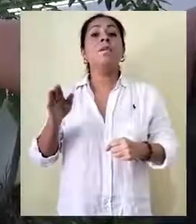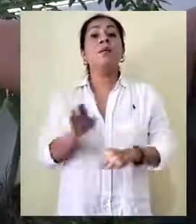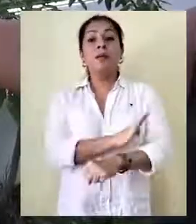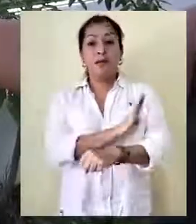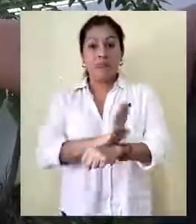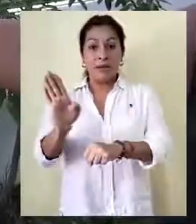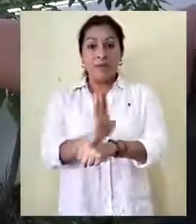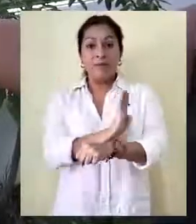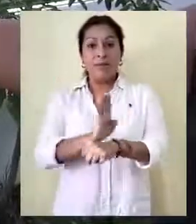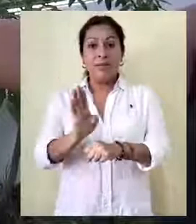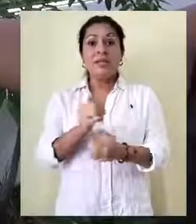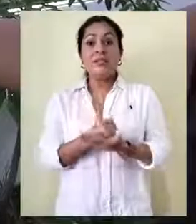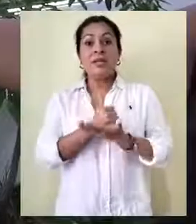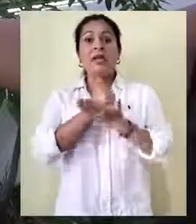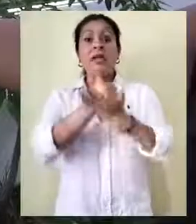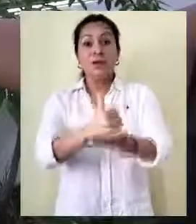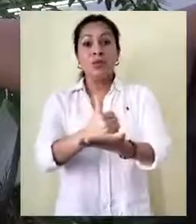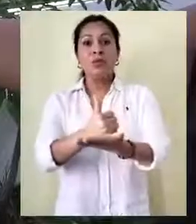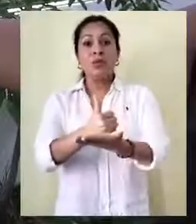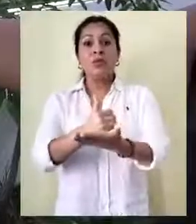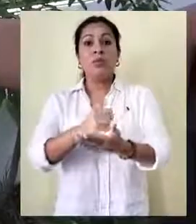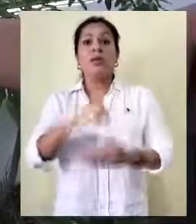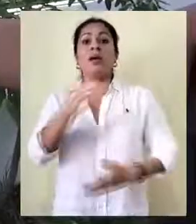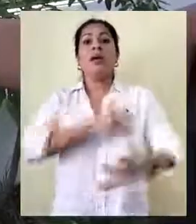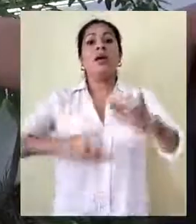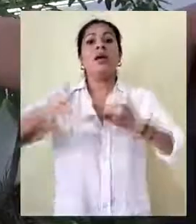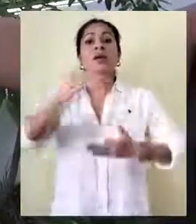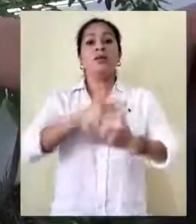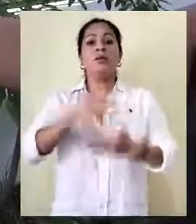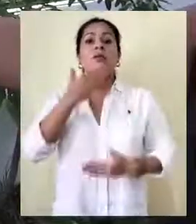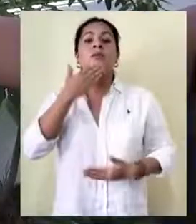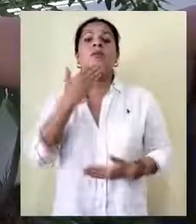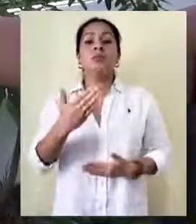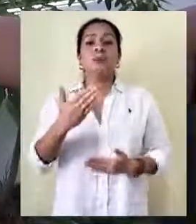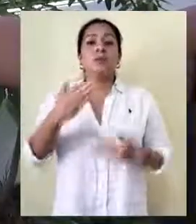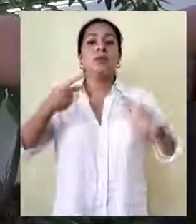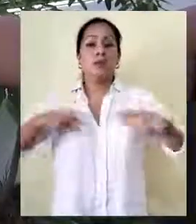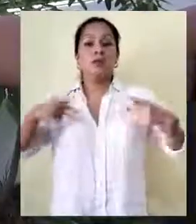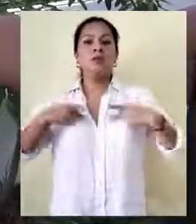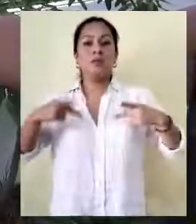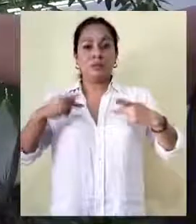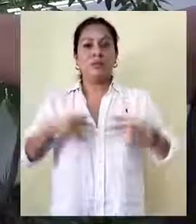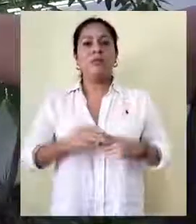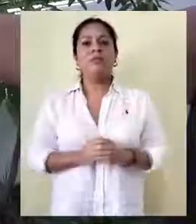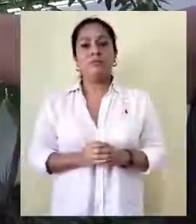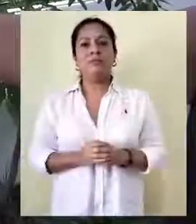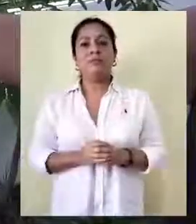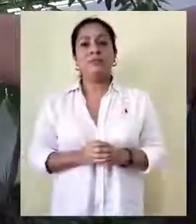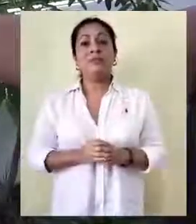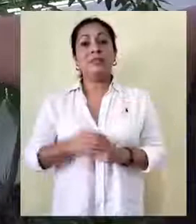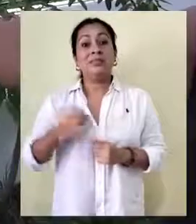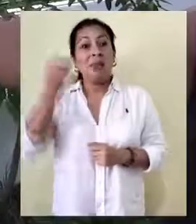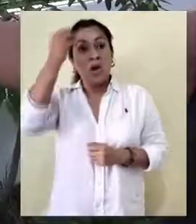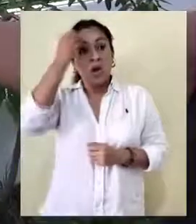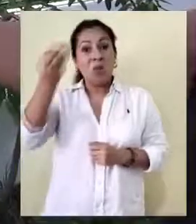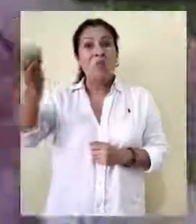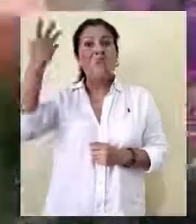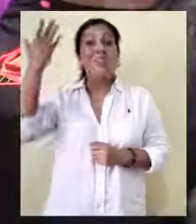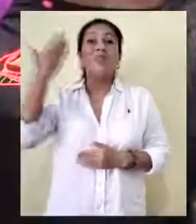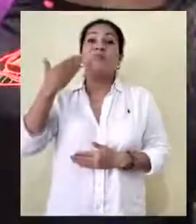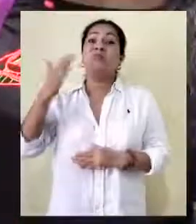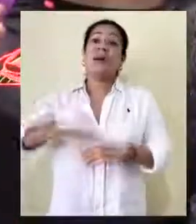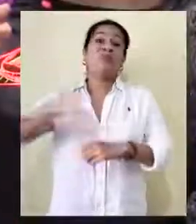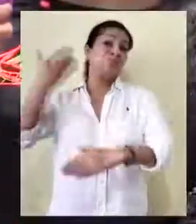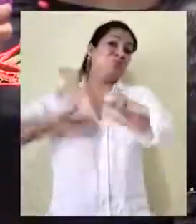al crecimiento en todos los aspectos de una sociedad que de pronto ha estado olvidada de hace mucho tiempo.